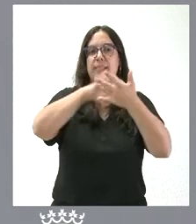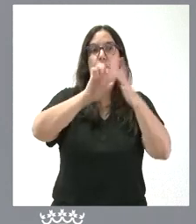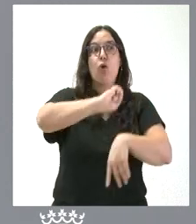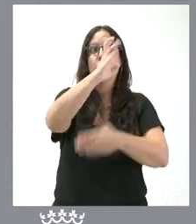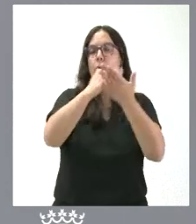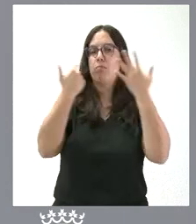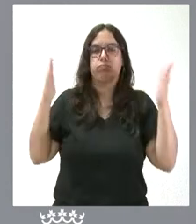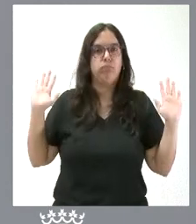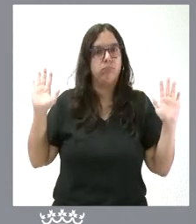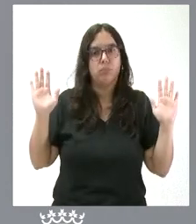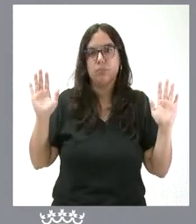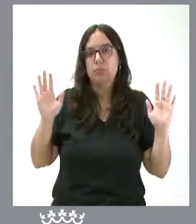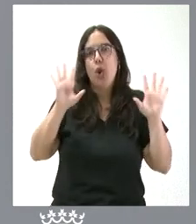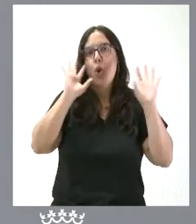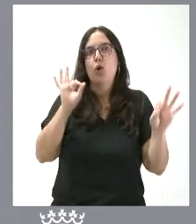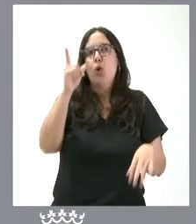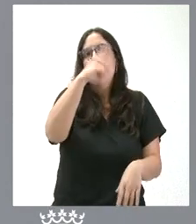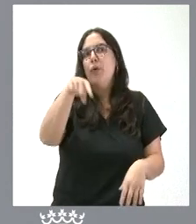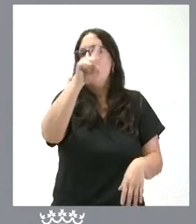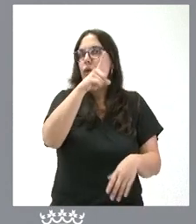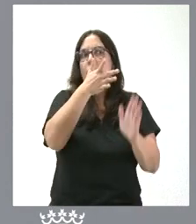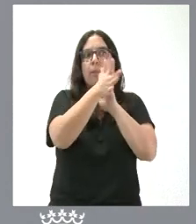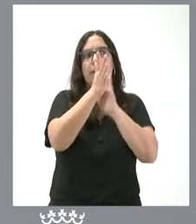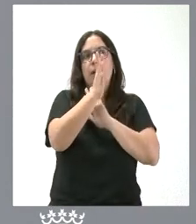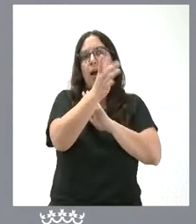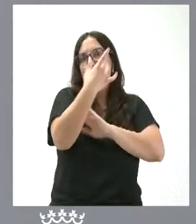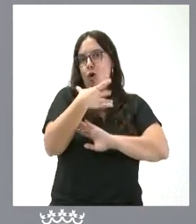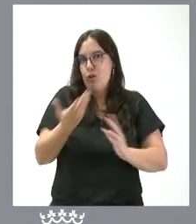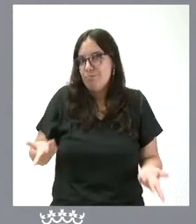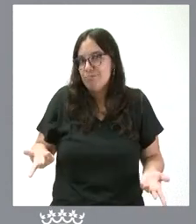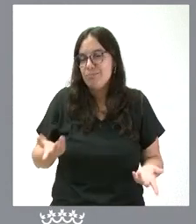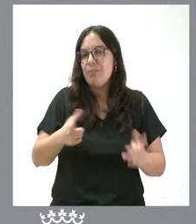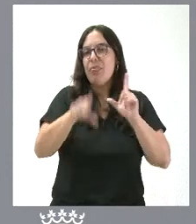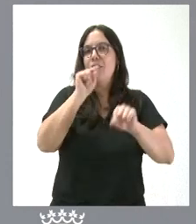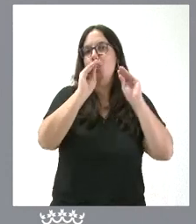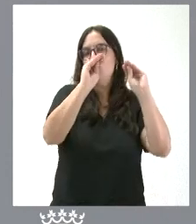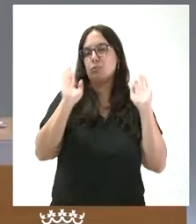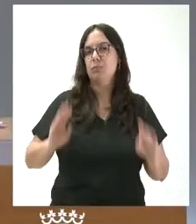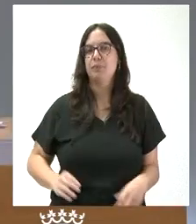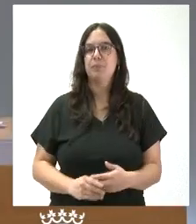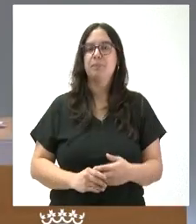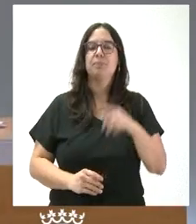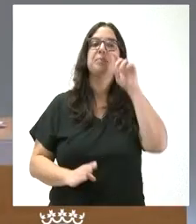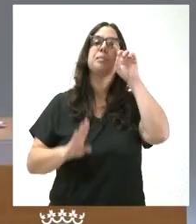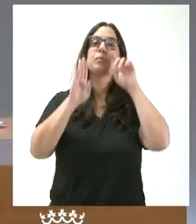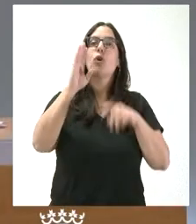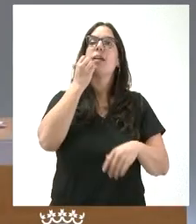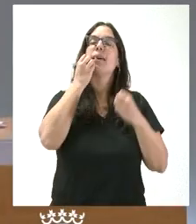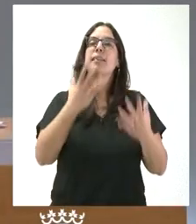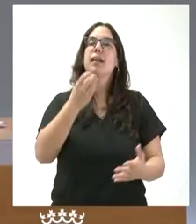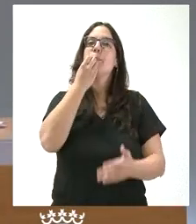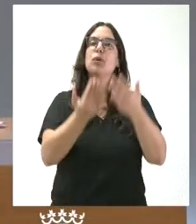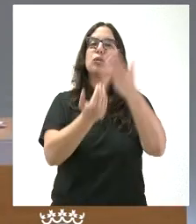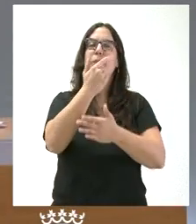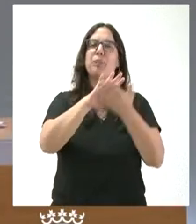de comunidades autónomas, que, lógicamente, estarán en condiciones de explicarles mejor que yo cuáles son las decisiones que toman. Sí, hola, qué tal, buenos días. Ahora que habla